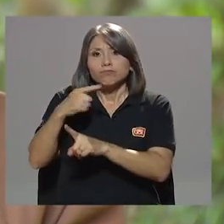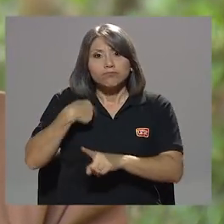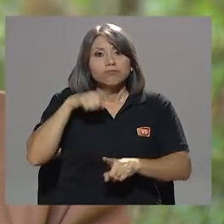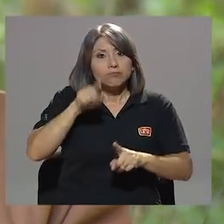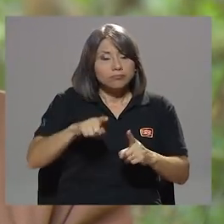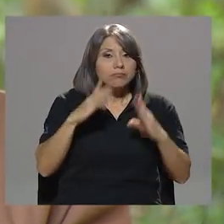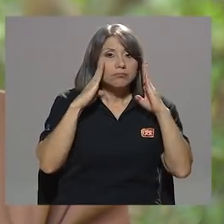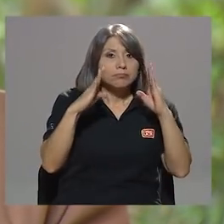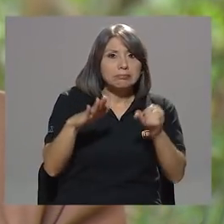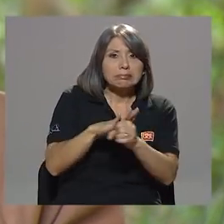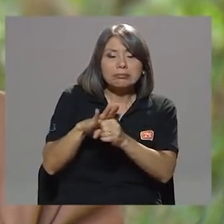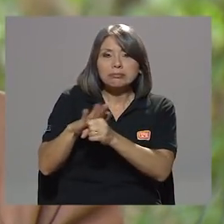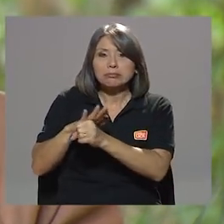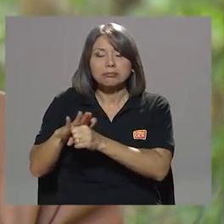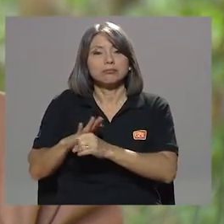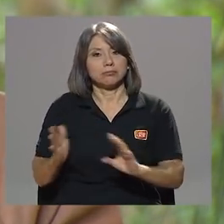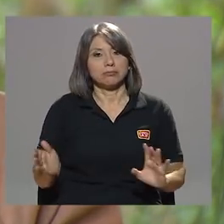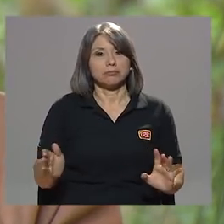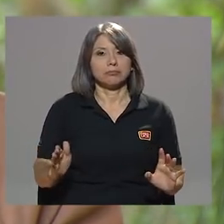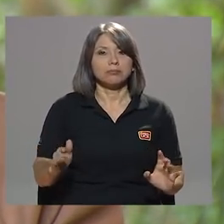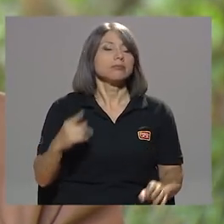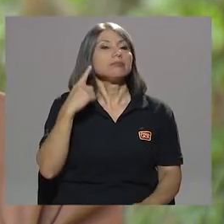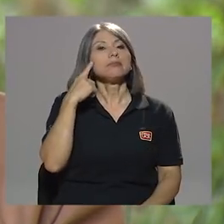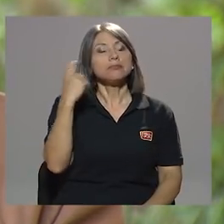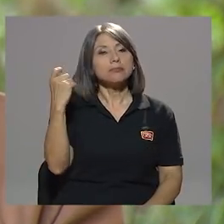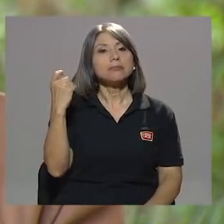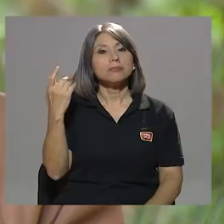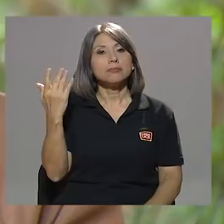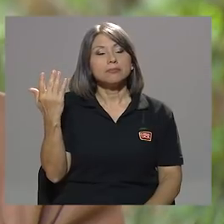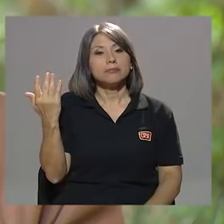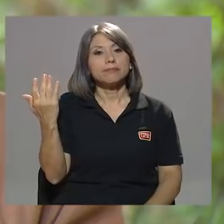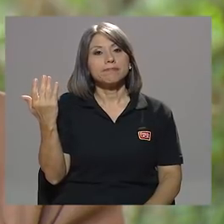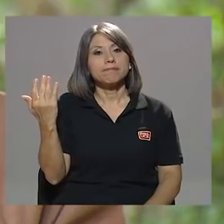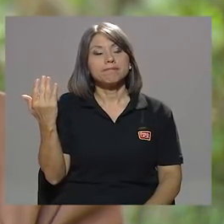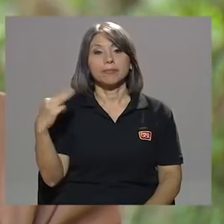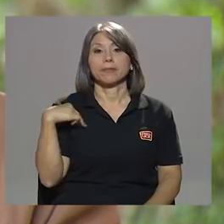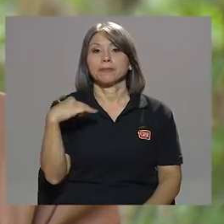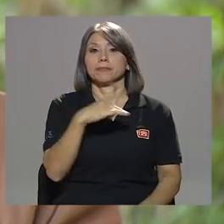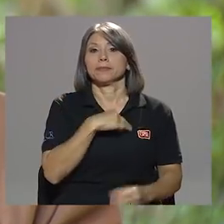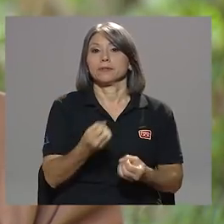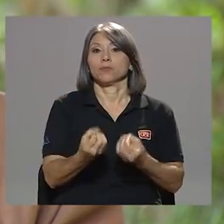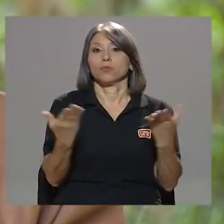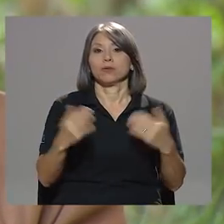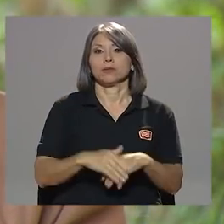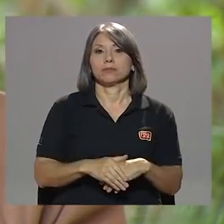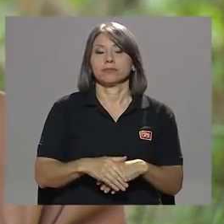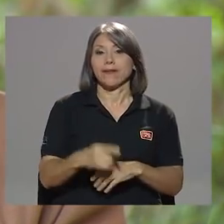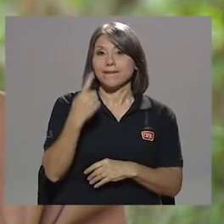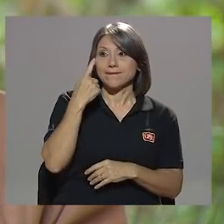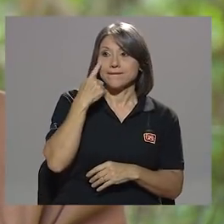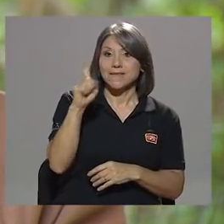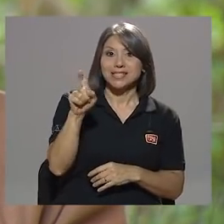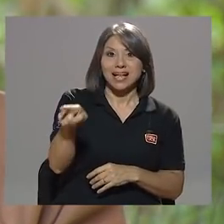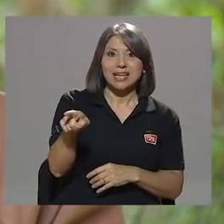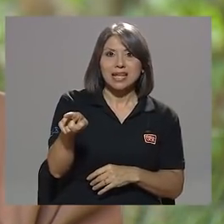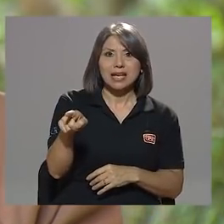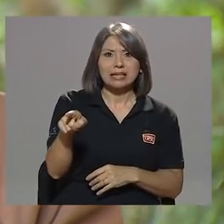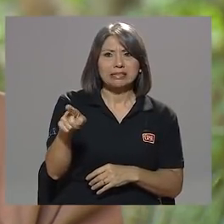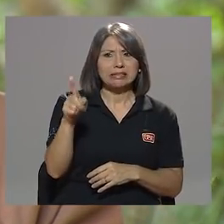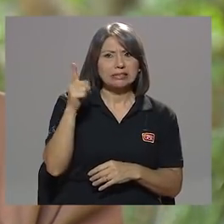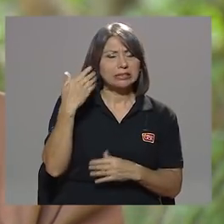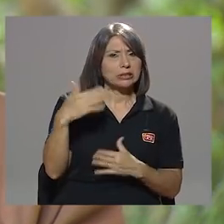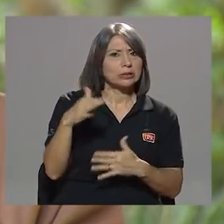claramente el Ministerio Público o la Fiscalía tiene un ensañamiento